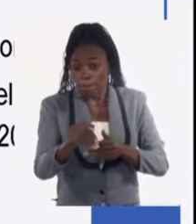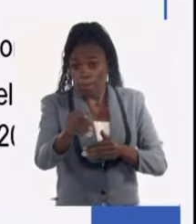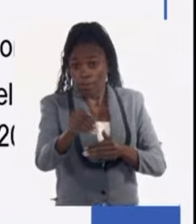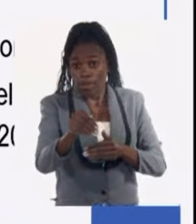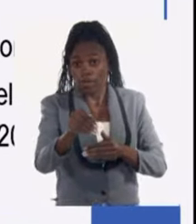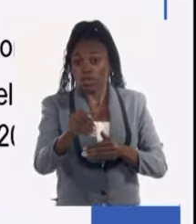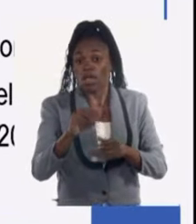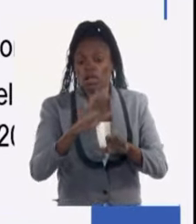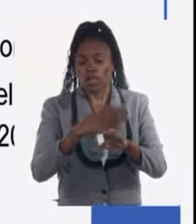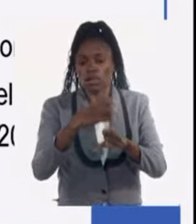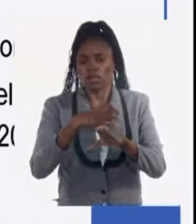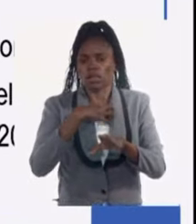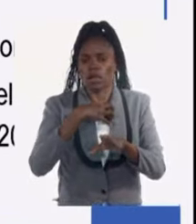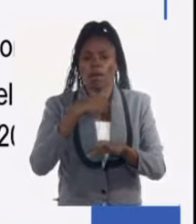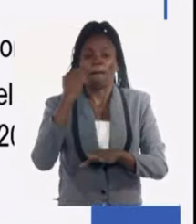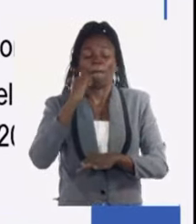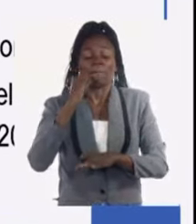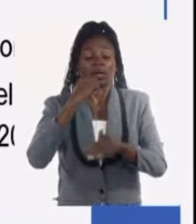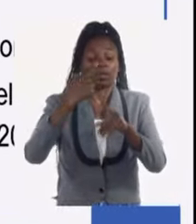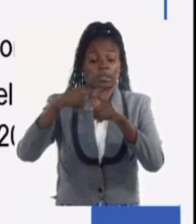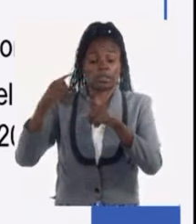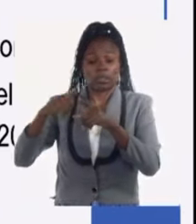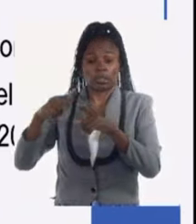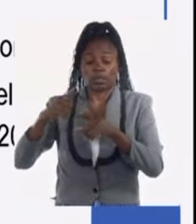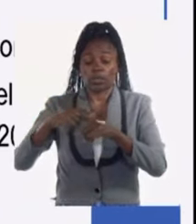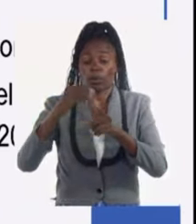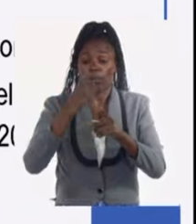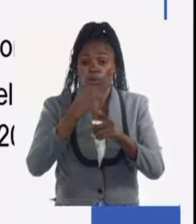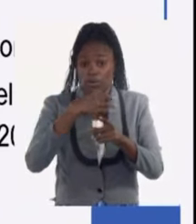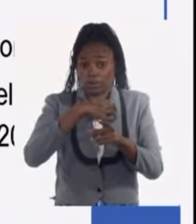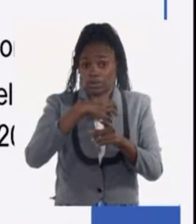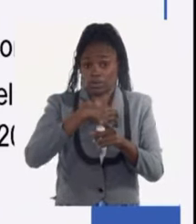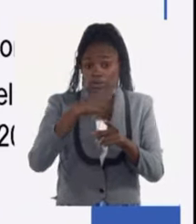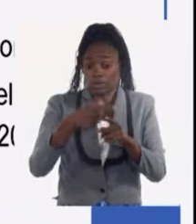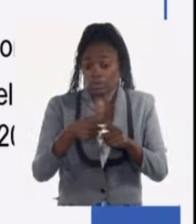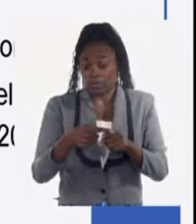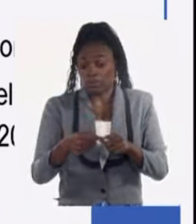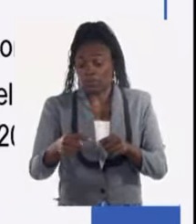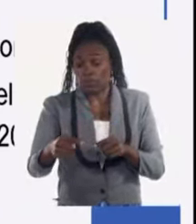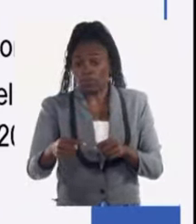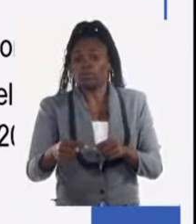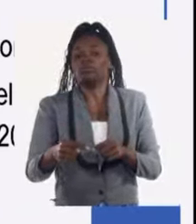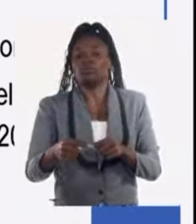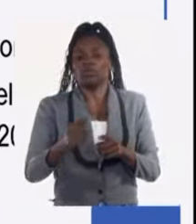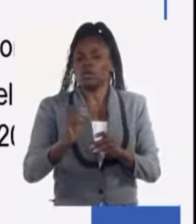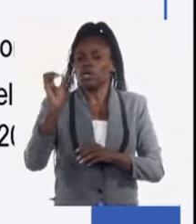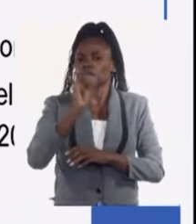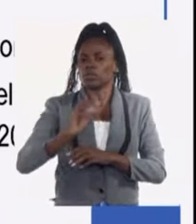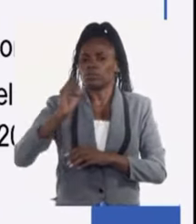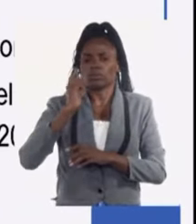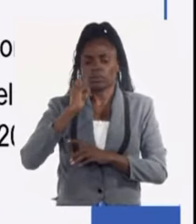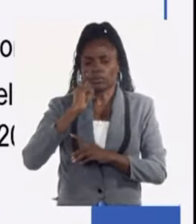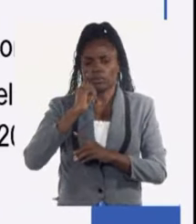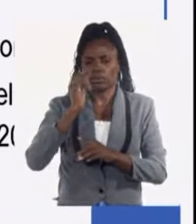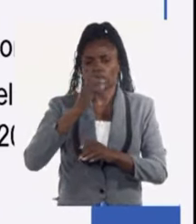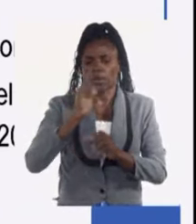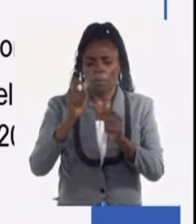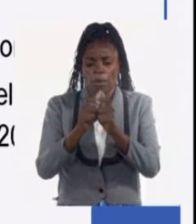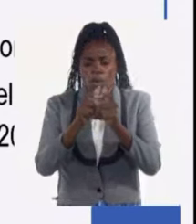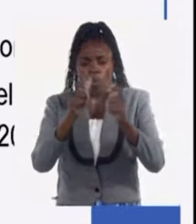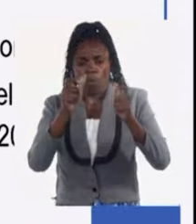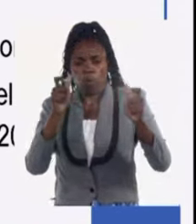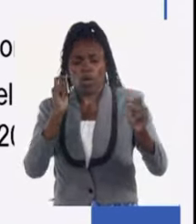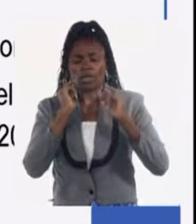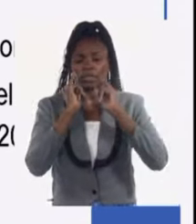implementada, yo diría que más que de los recursos de los que hemos podido disponer, a partir de la estrategia y la organización que se implementó y que ha sido ampliamente